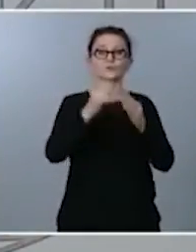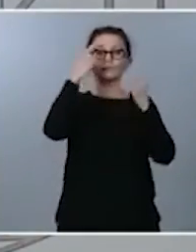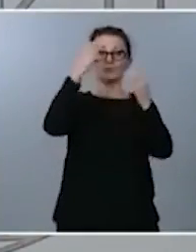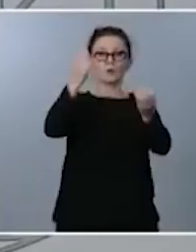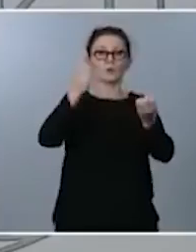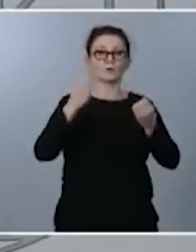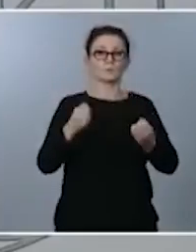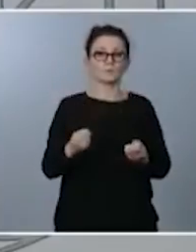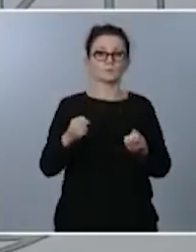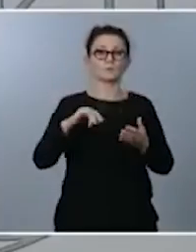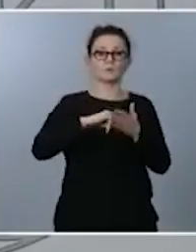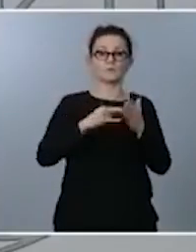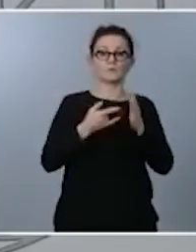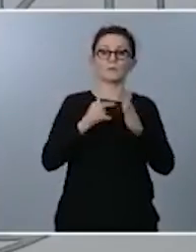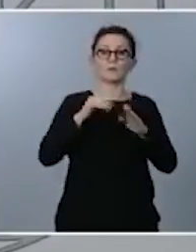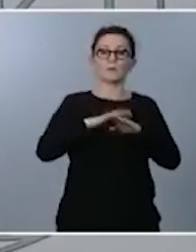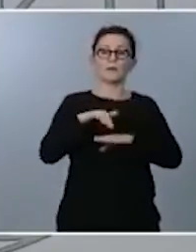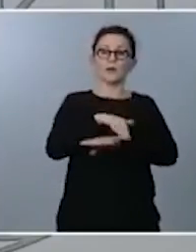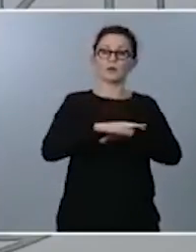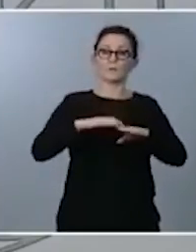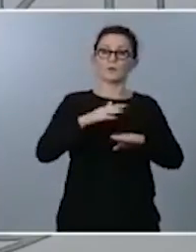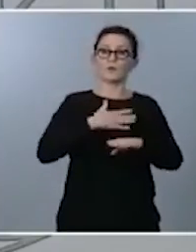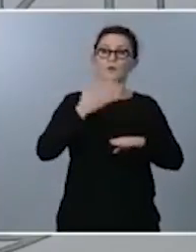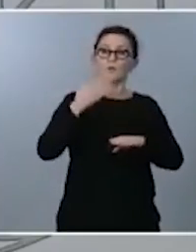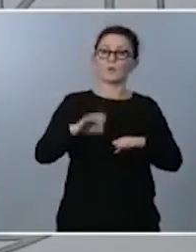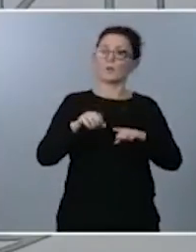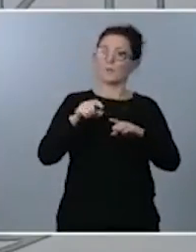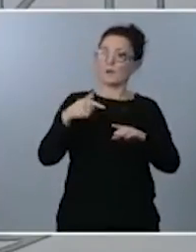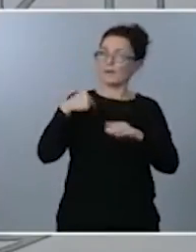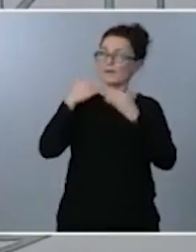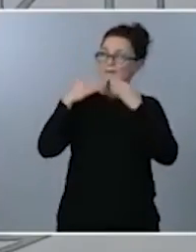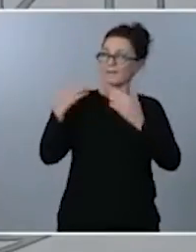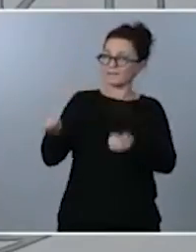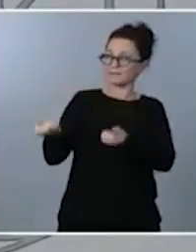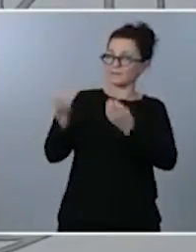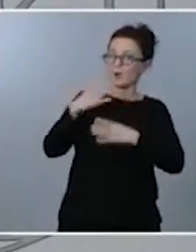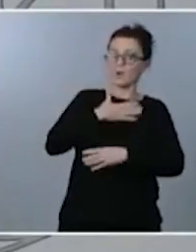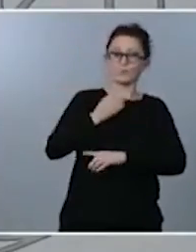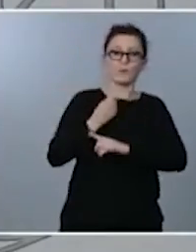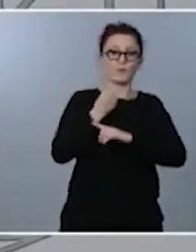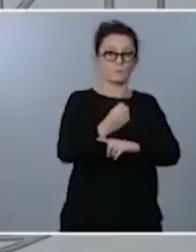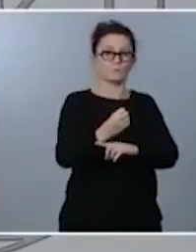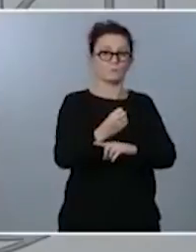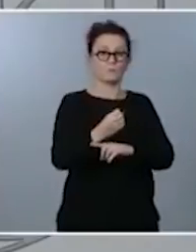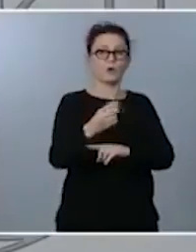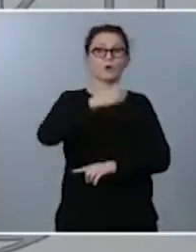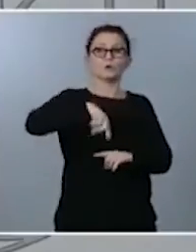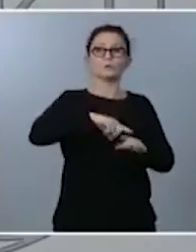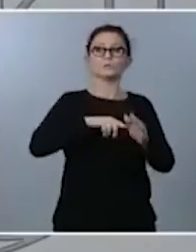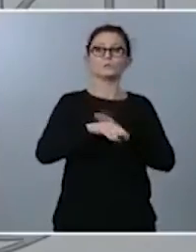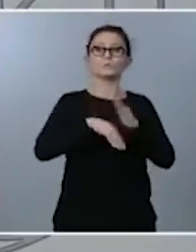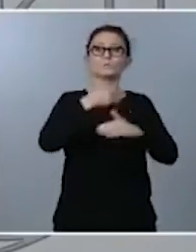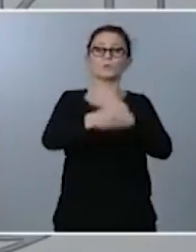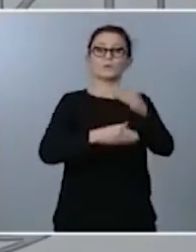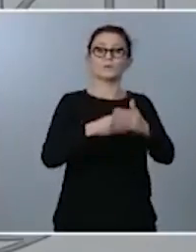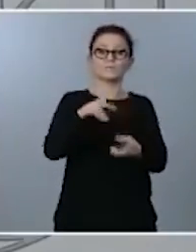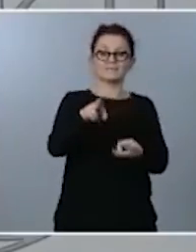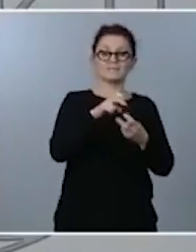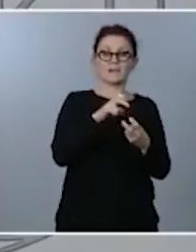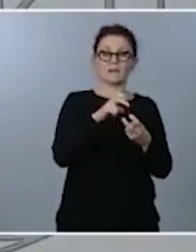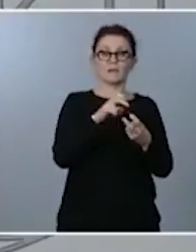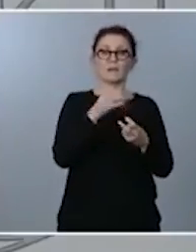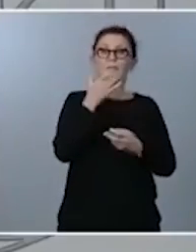sus decisiones este gobierno no va a renunciar a la progresividad fiscal sin progresividad fiscal no hay justicia